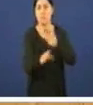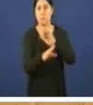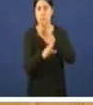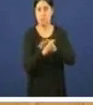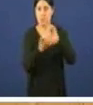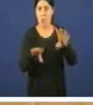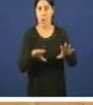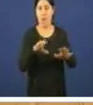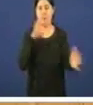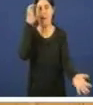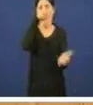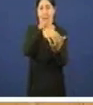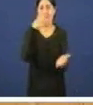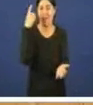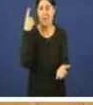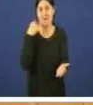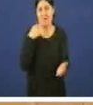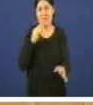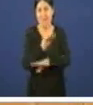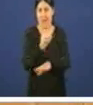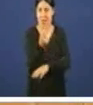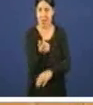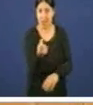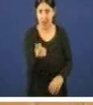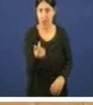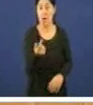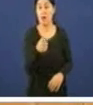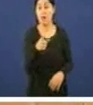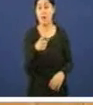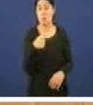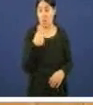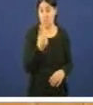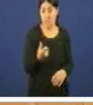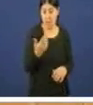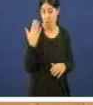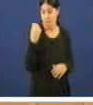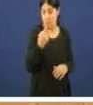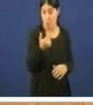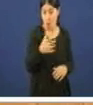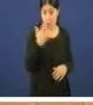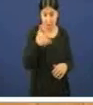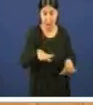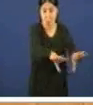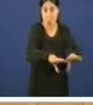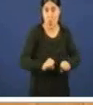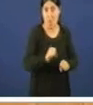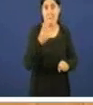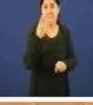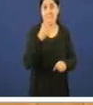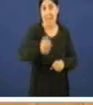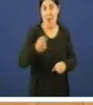entidade financeira e isto dixo poucos días de que o Banco Pastor fose absorbido polo Banco Popular